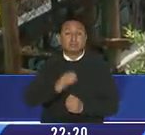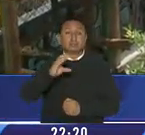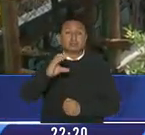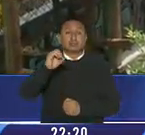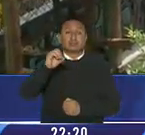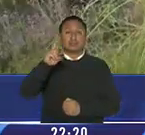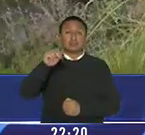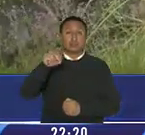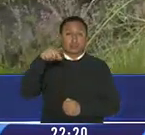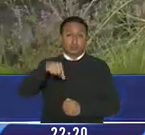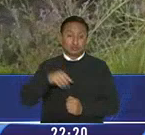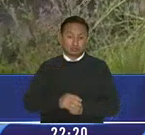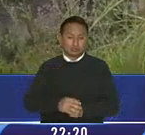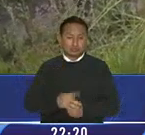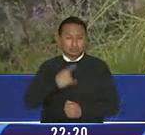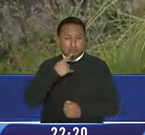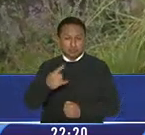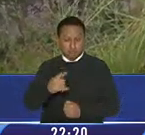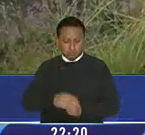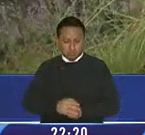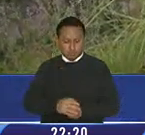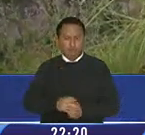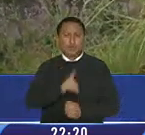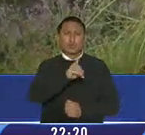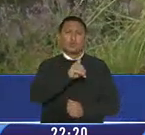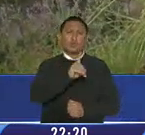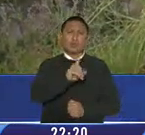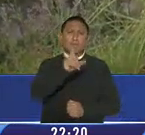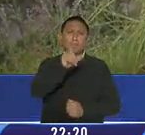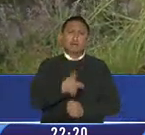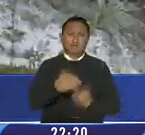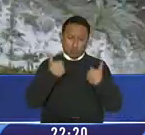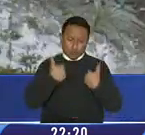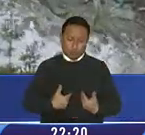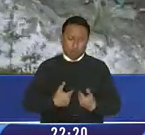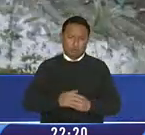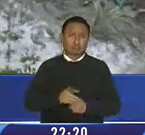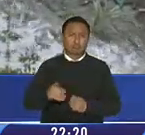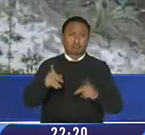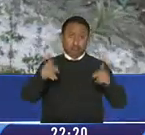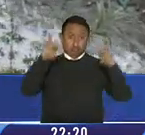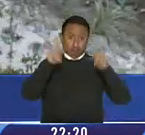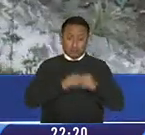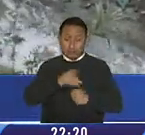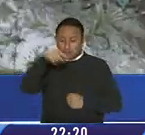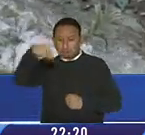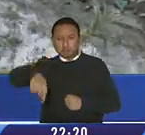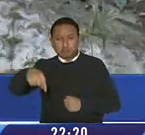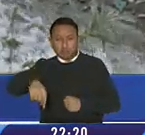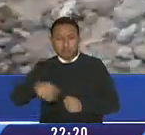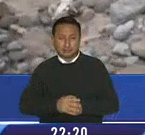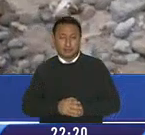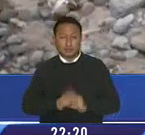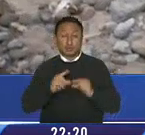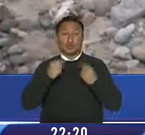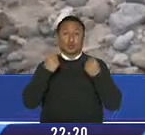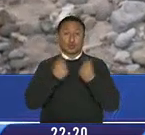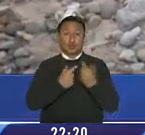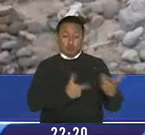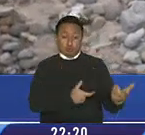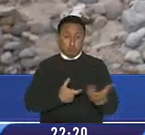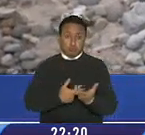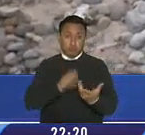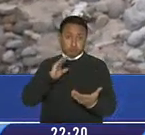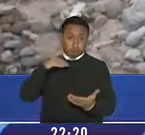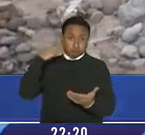Pomazqui advirtieron de la presencia de una persona en la parte baja del puente del río Monjas. Rescatistas del cuerpo de bomberos fueron